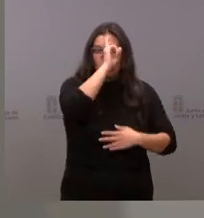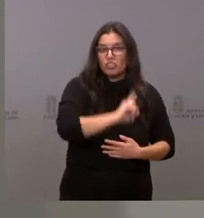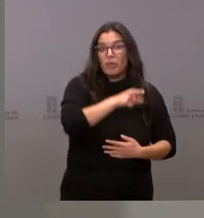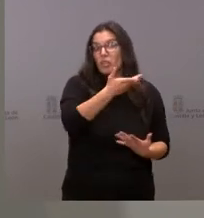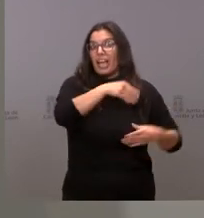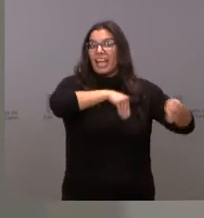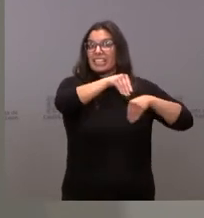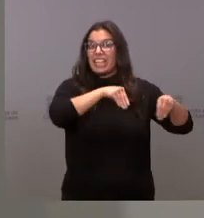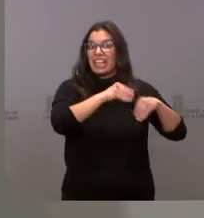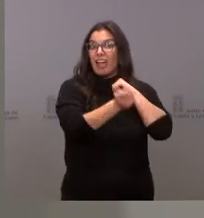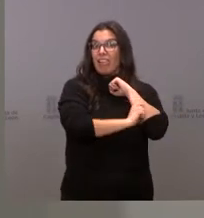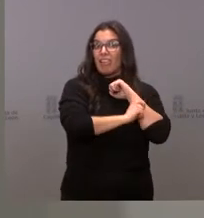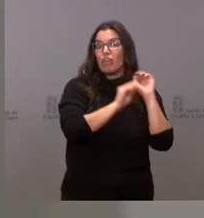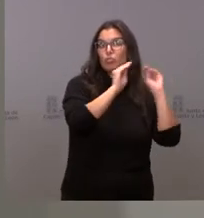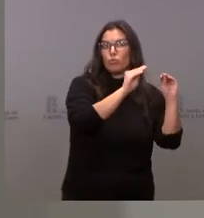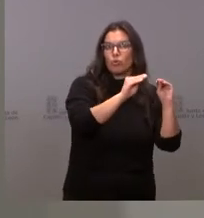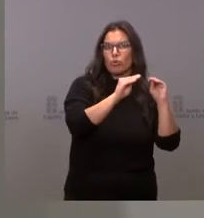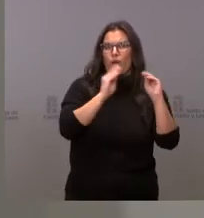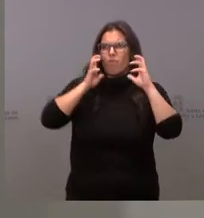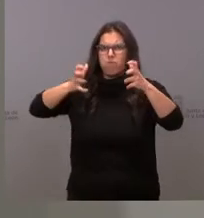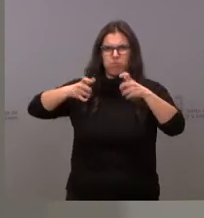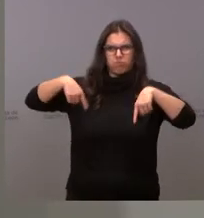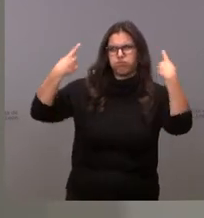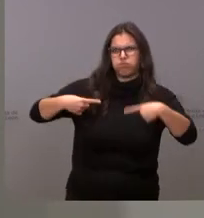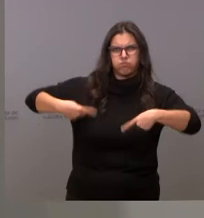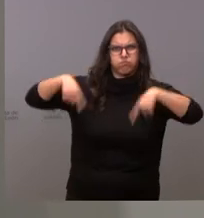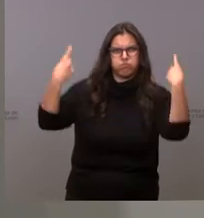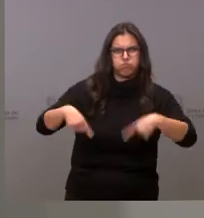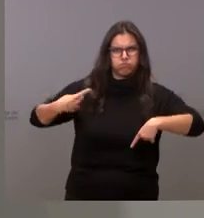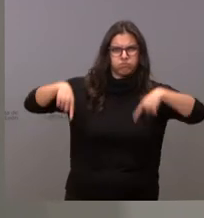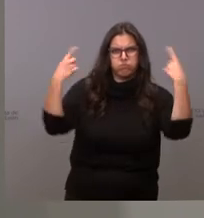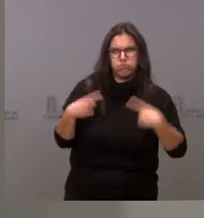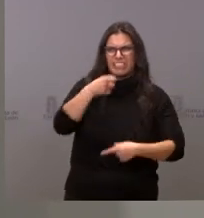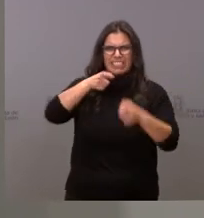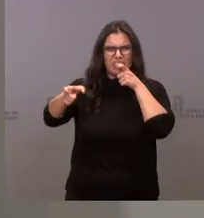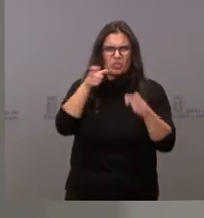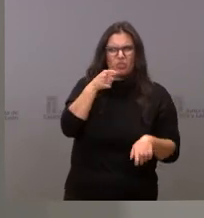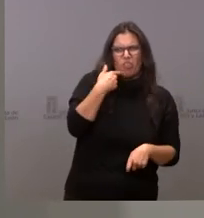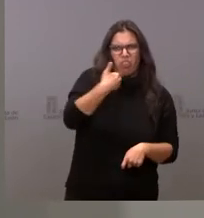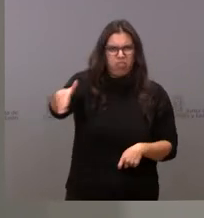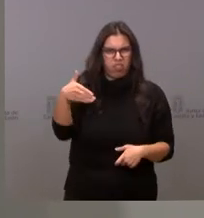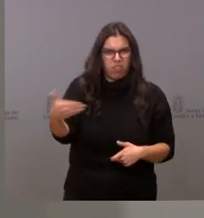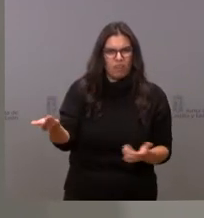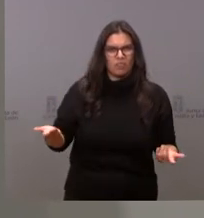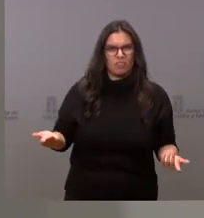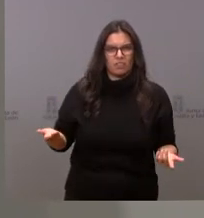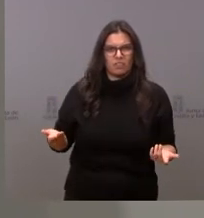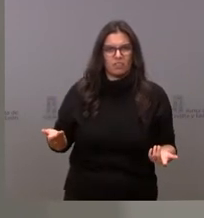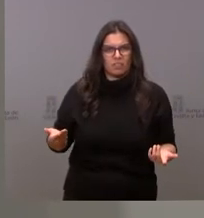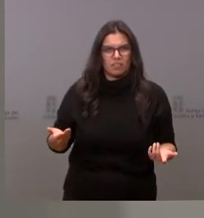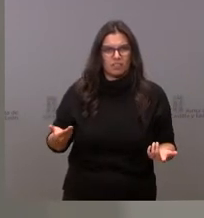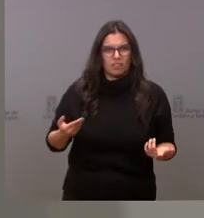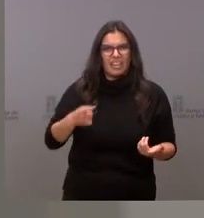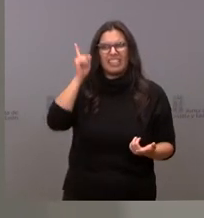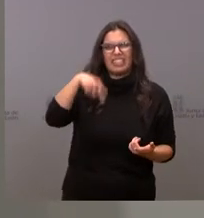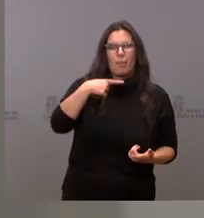sea la bronca permanente el insulto la descalificación la